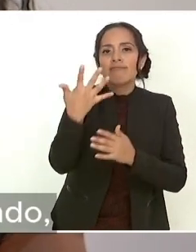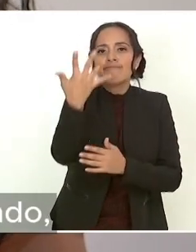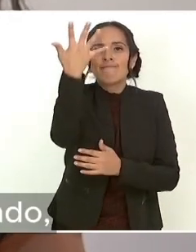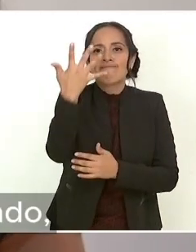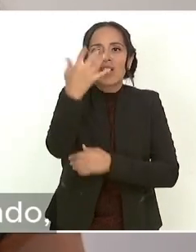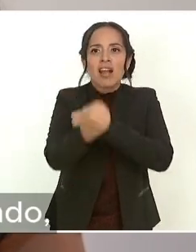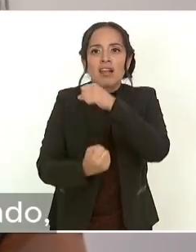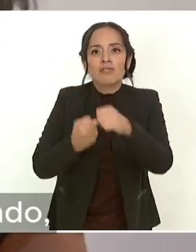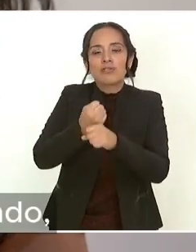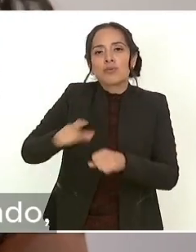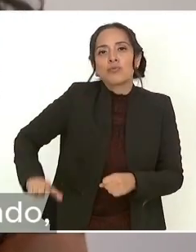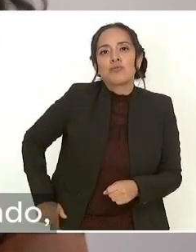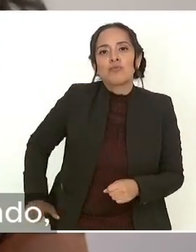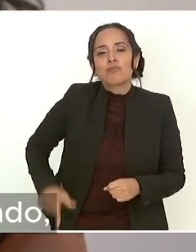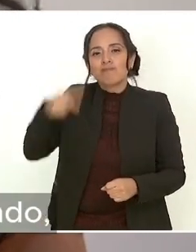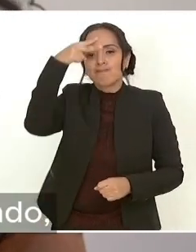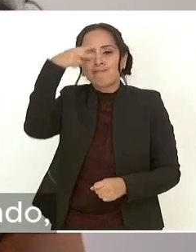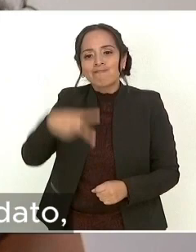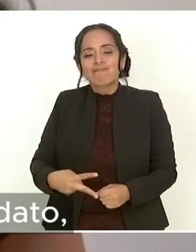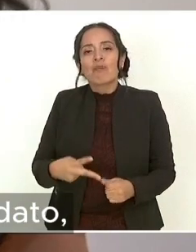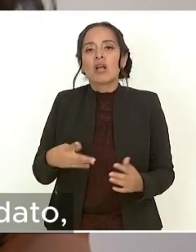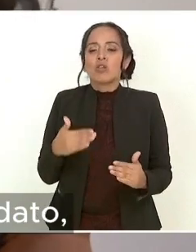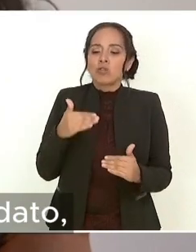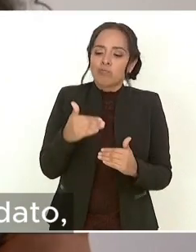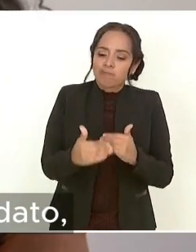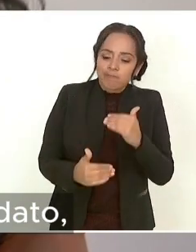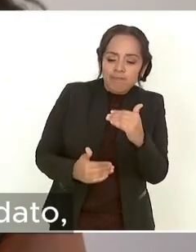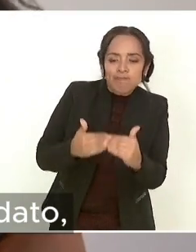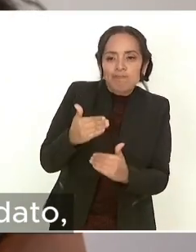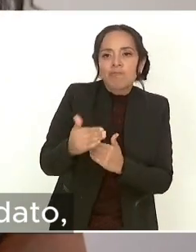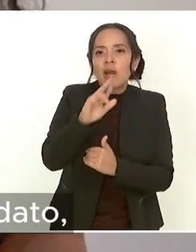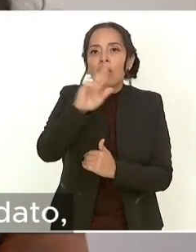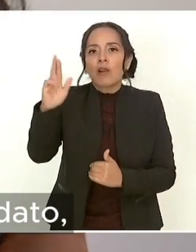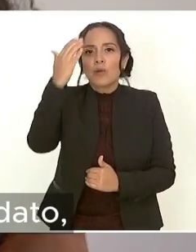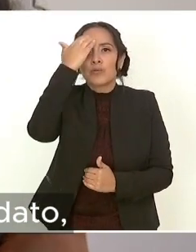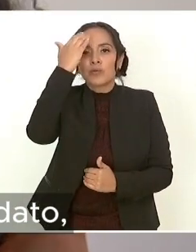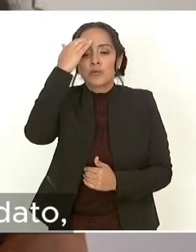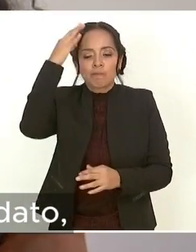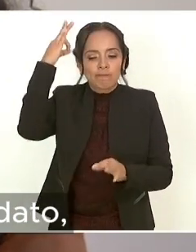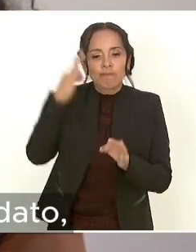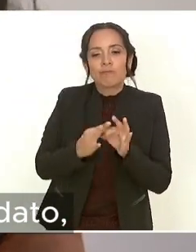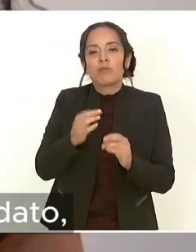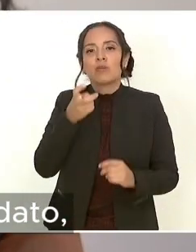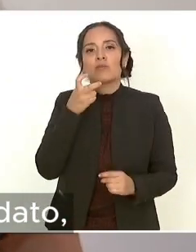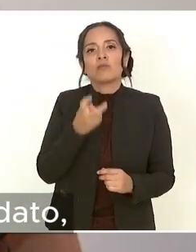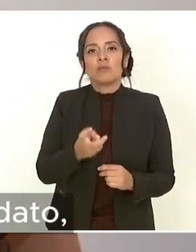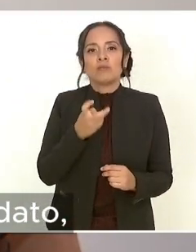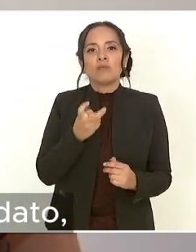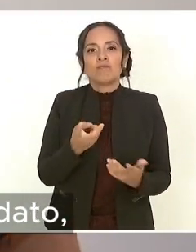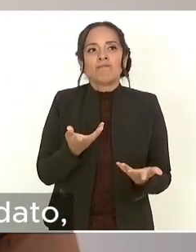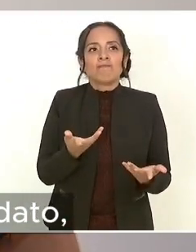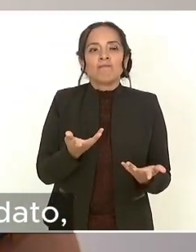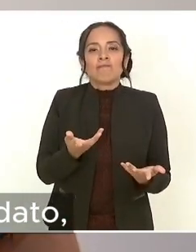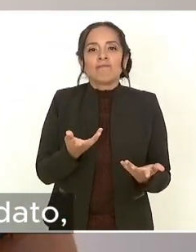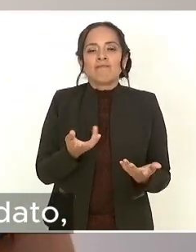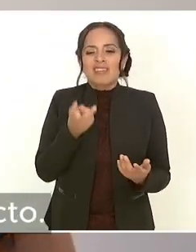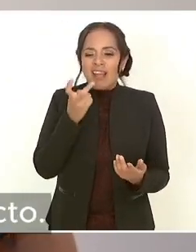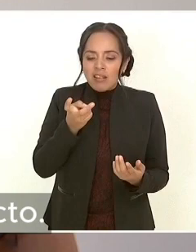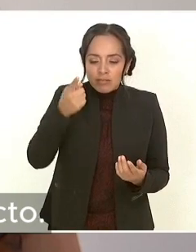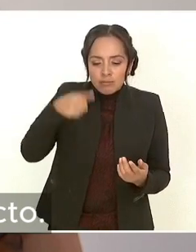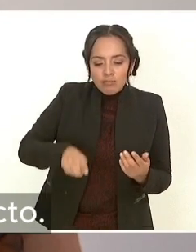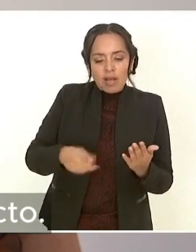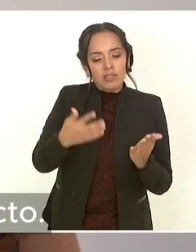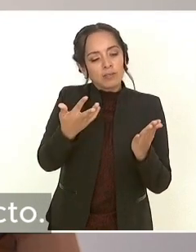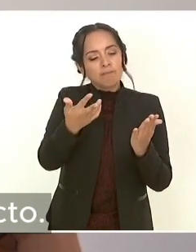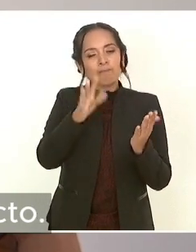México ha venido avanzando, reconociendo y cumpliendo con este mandato,